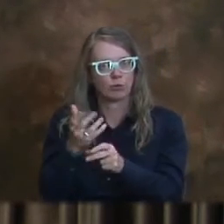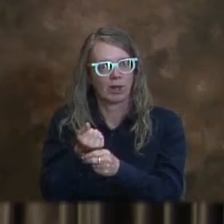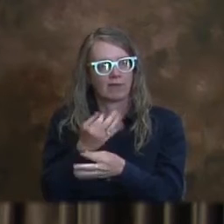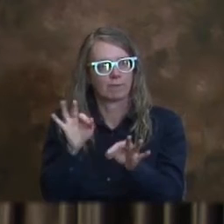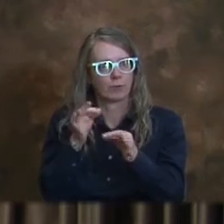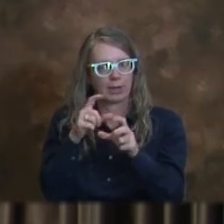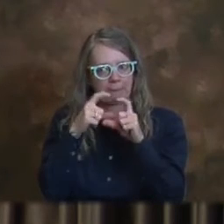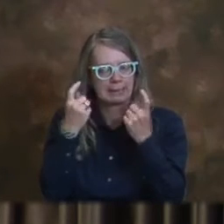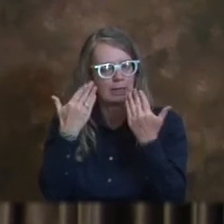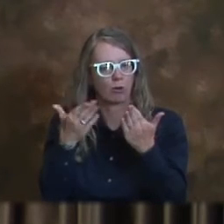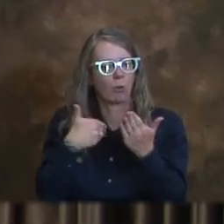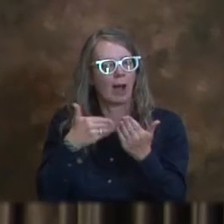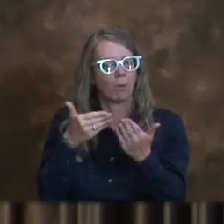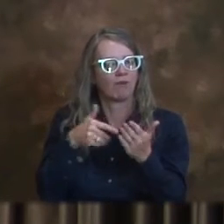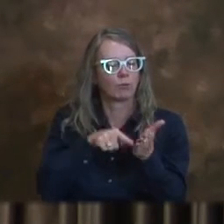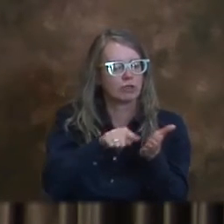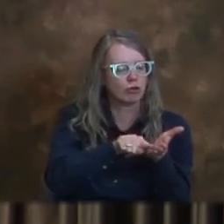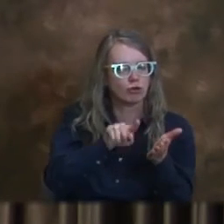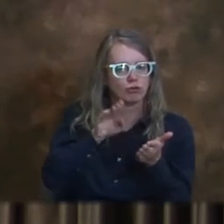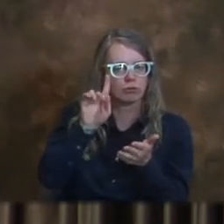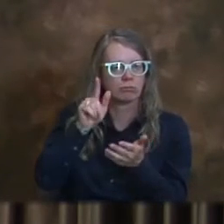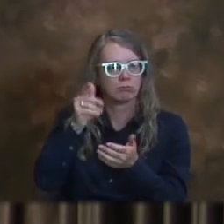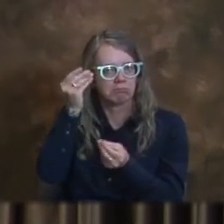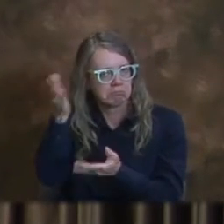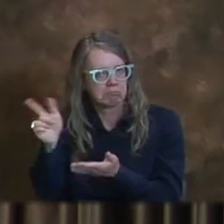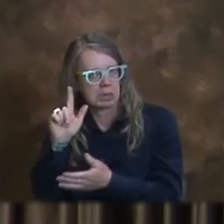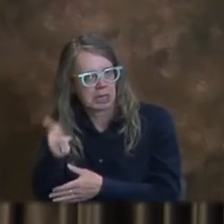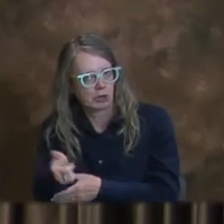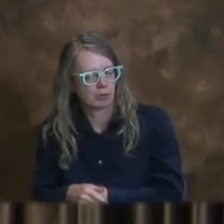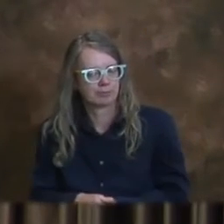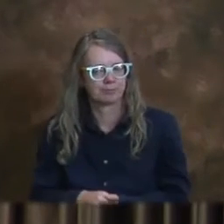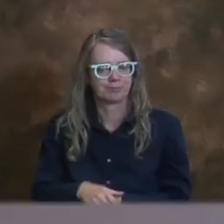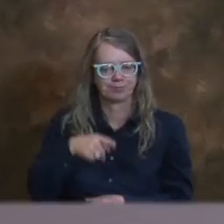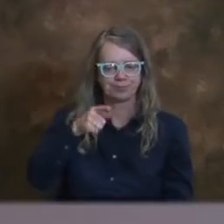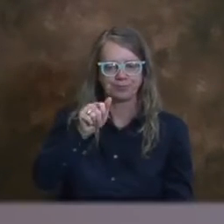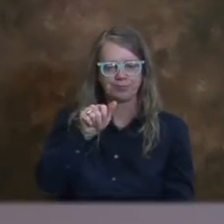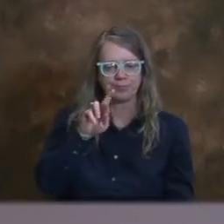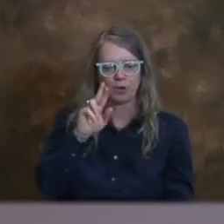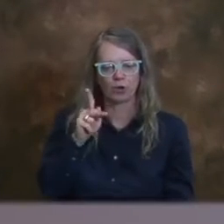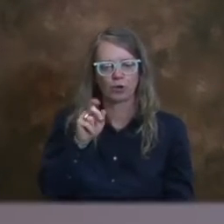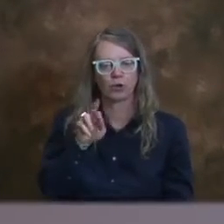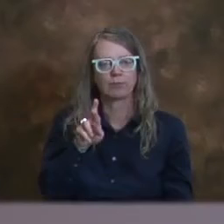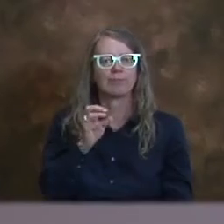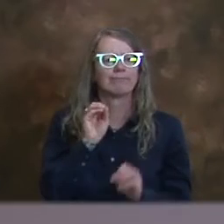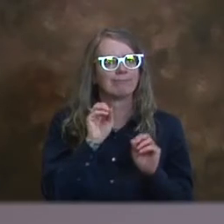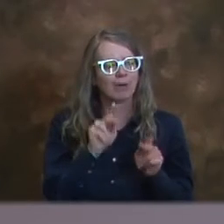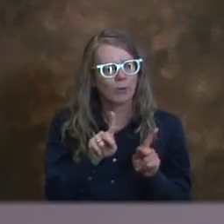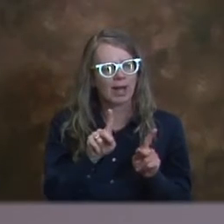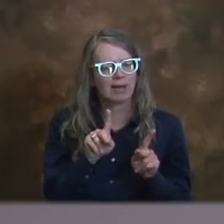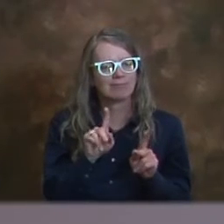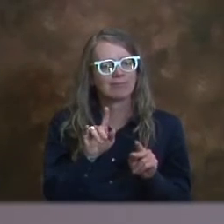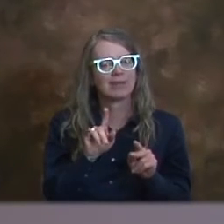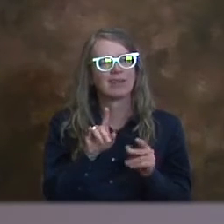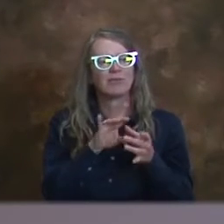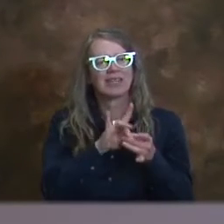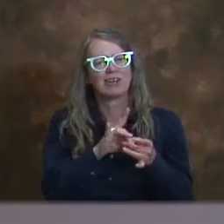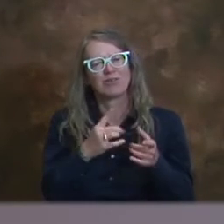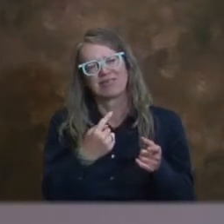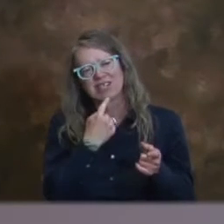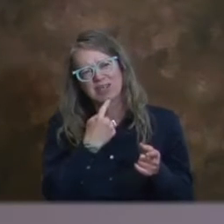pero voy a investigar dónde podemos encontrar eso. Y tengo una pregunta. Sé que tenemos noticias